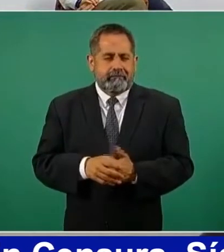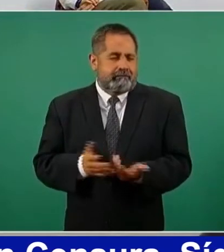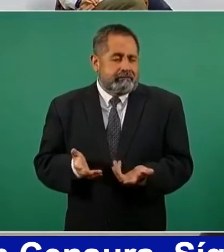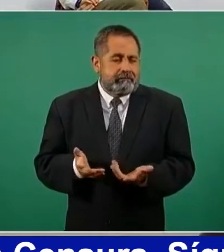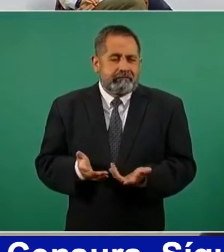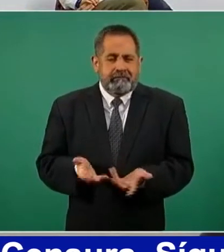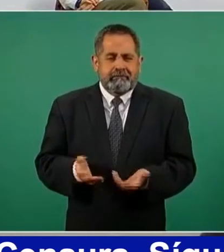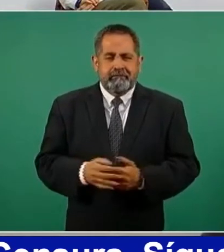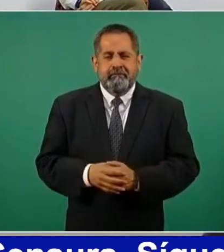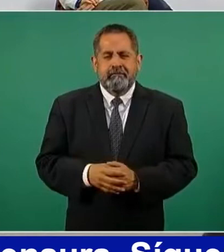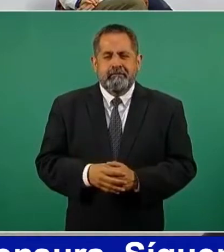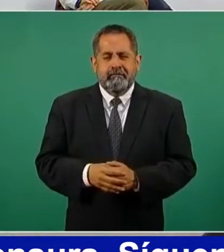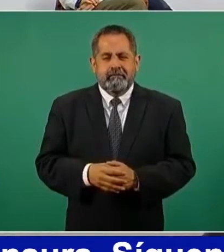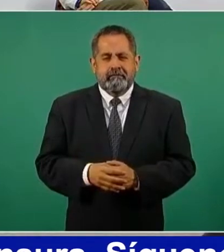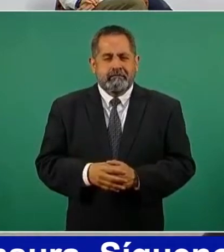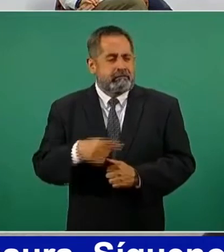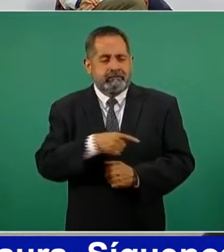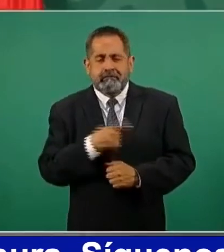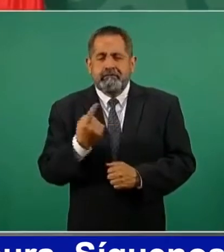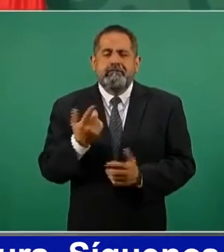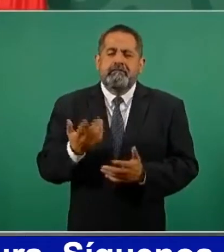sacar de raja?